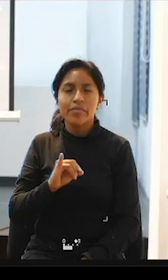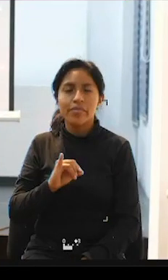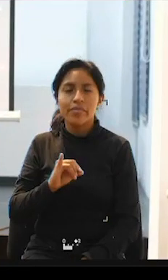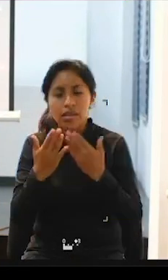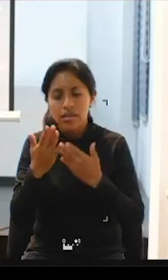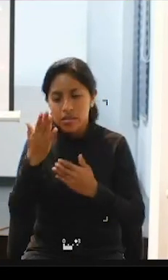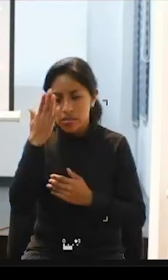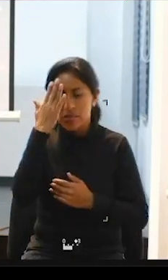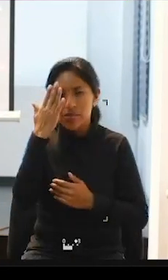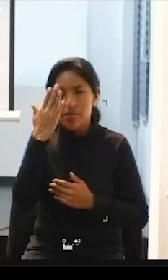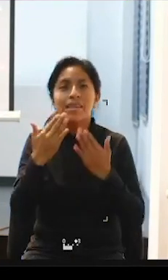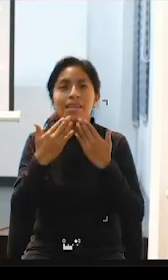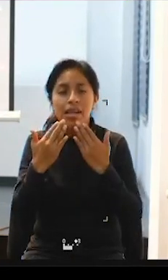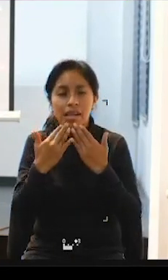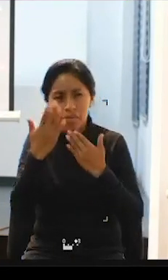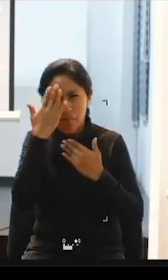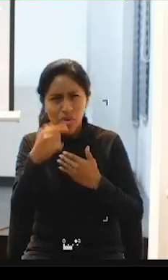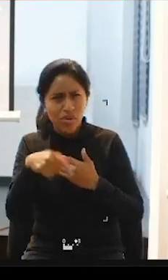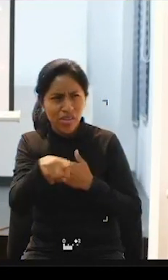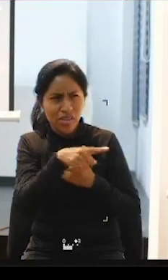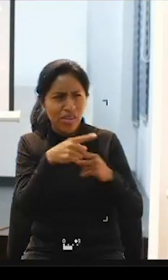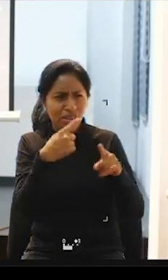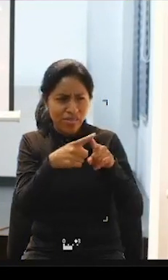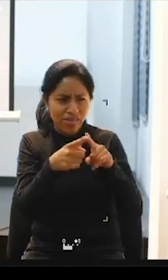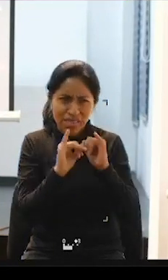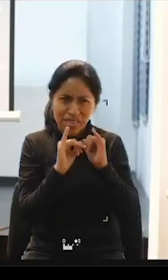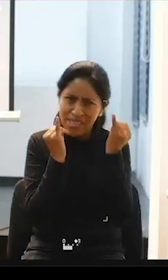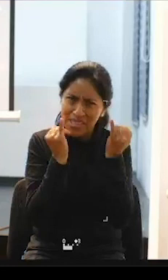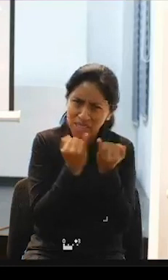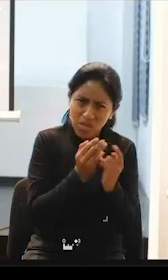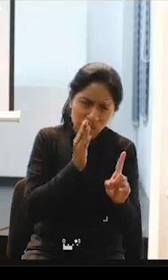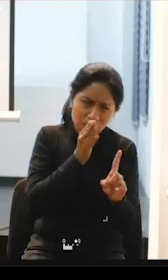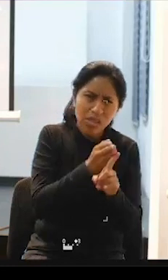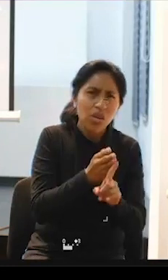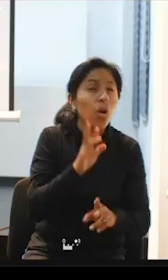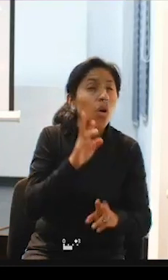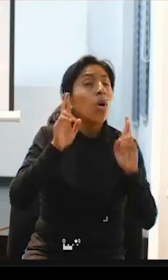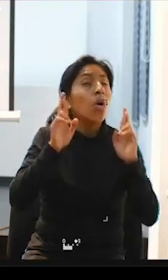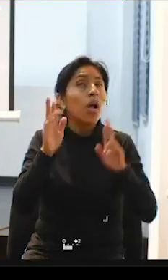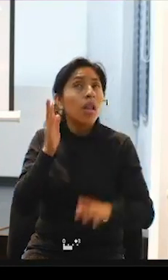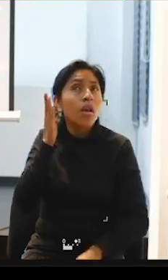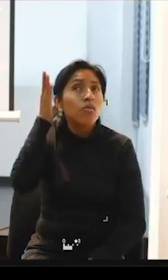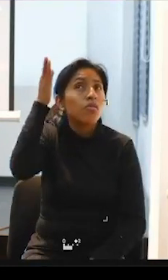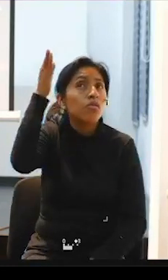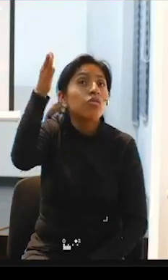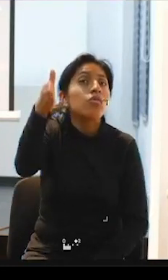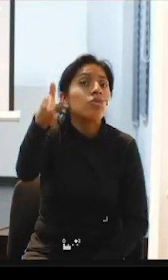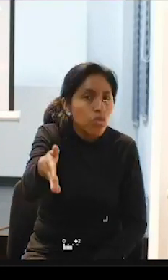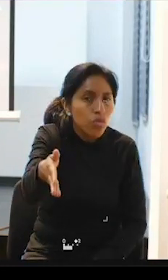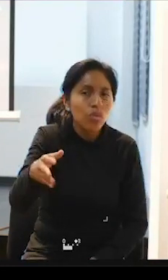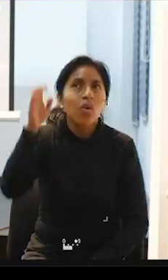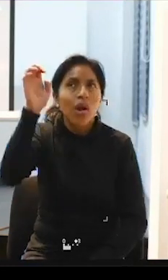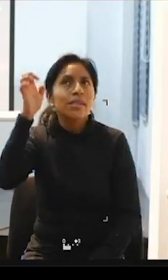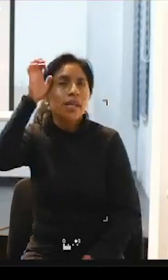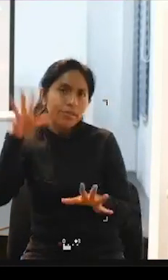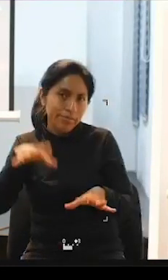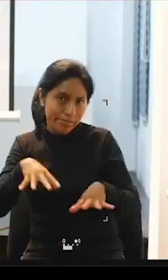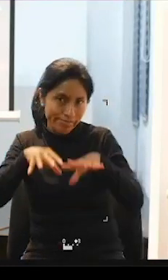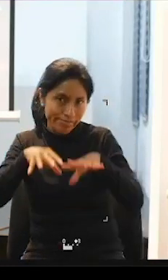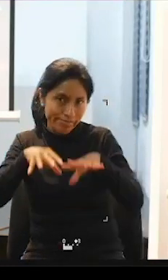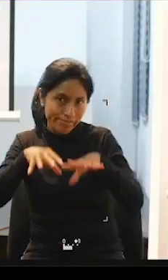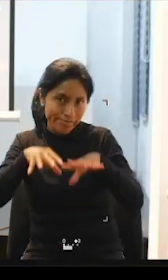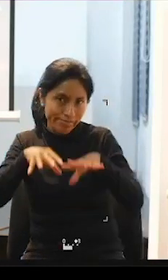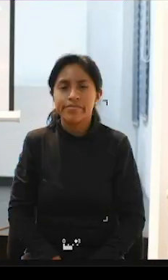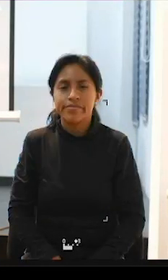por personas instituciones específicas y que esperemos que en un futuro también se considere por parte del estado bueno